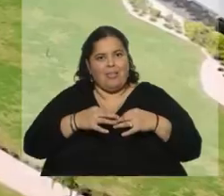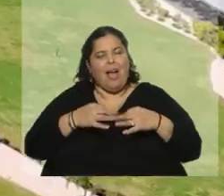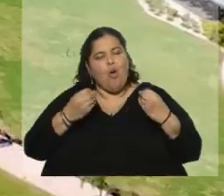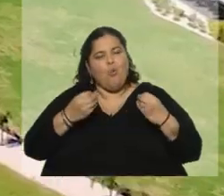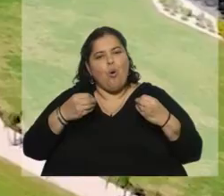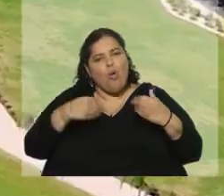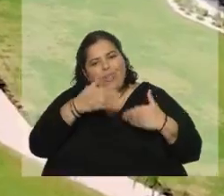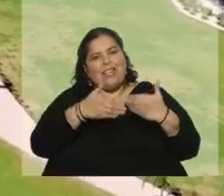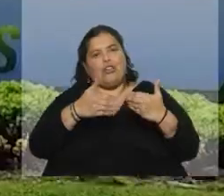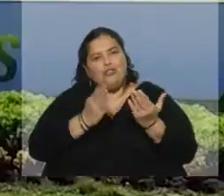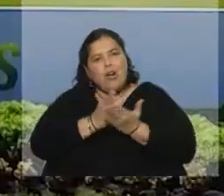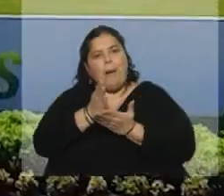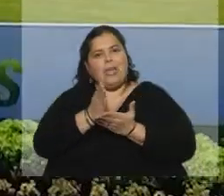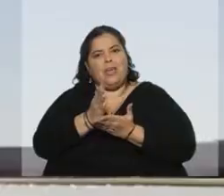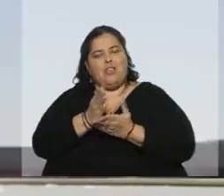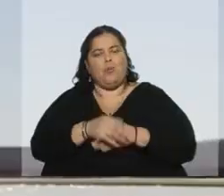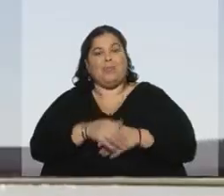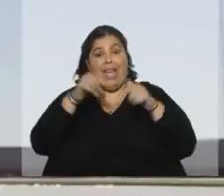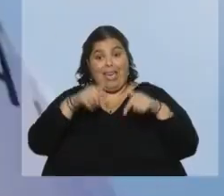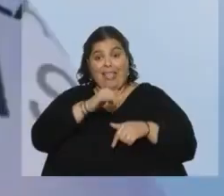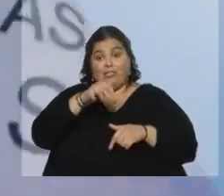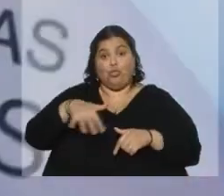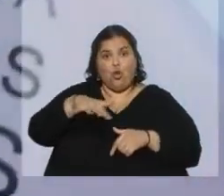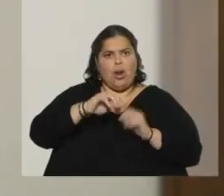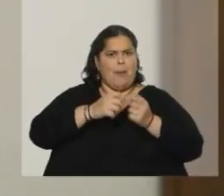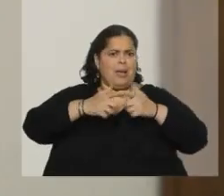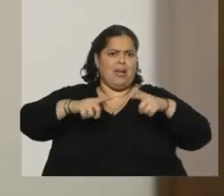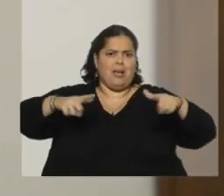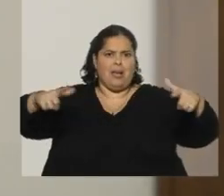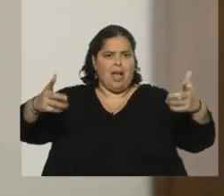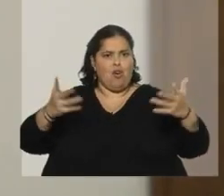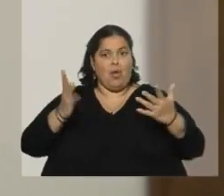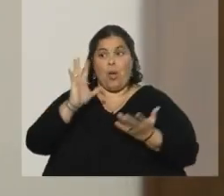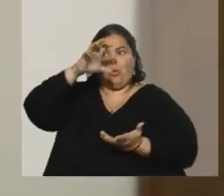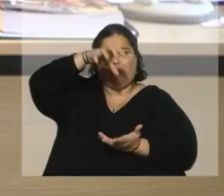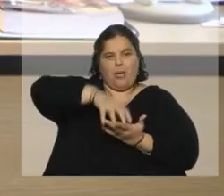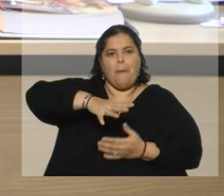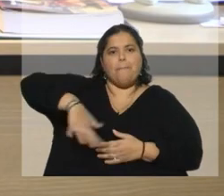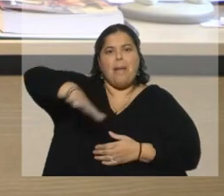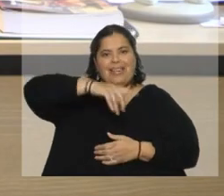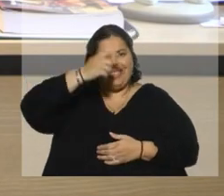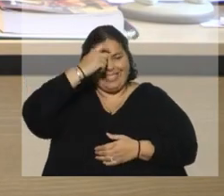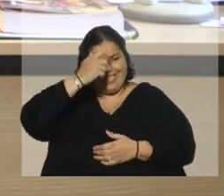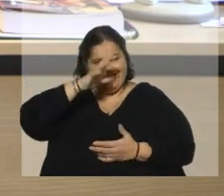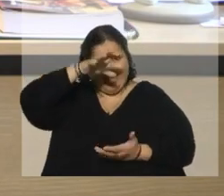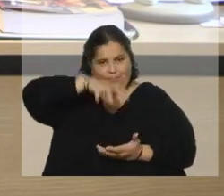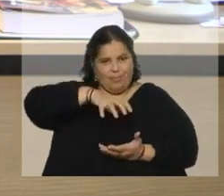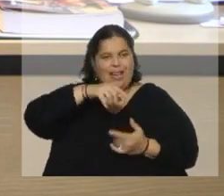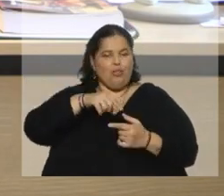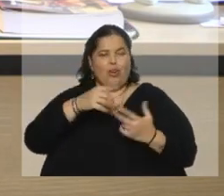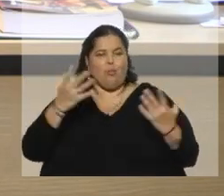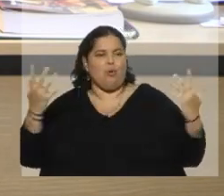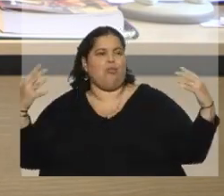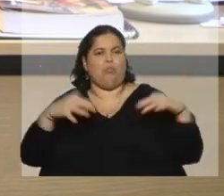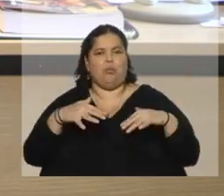de toda la ruta, ¿no? ¿Cómo ha crecido esta zona? Bueno, esta zona sí se ha desarrollado muchísimo. Desde que se instaló el Parque de la Ciencia acá, que fue como un catalizador